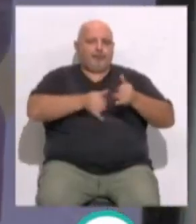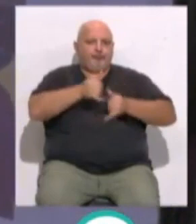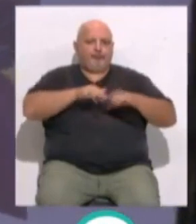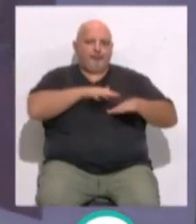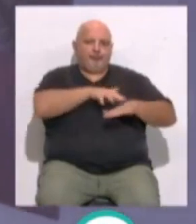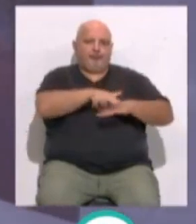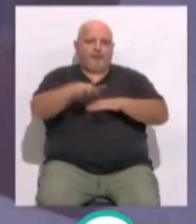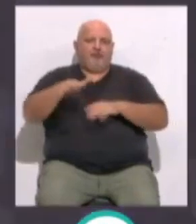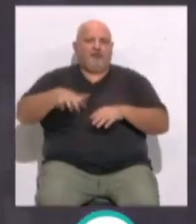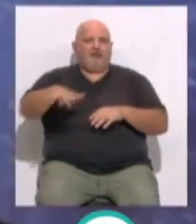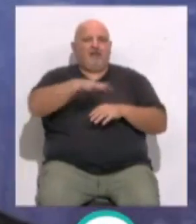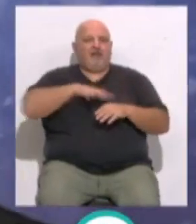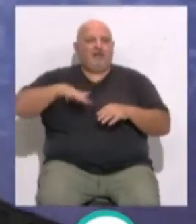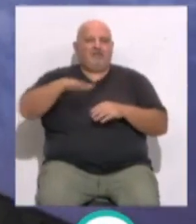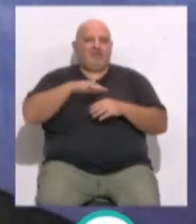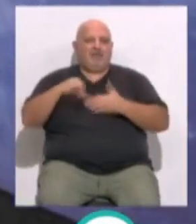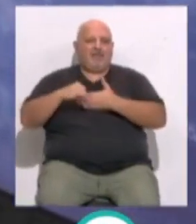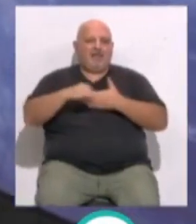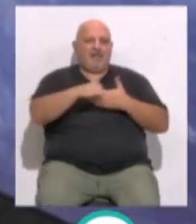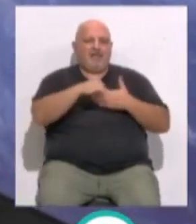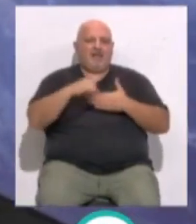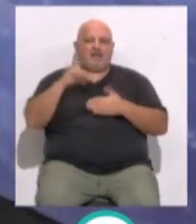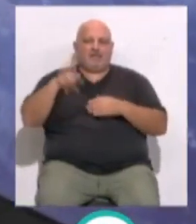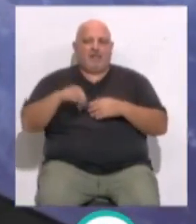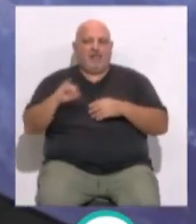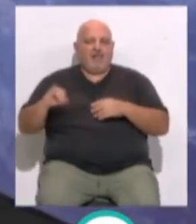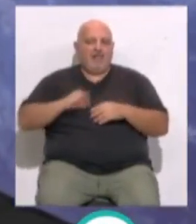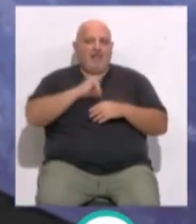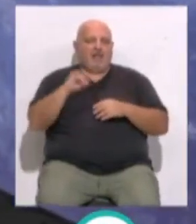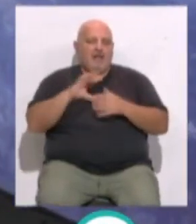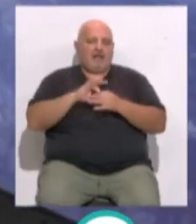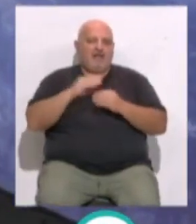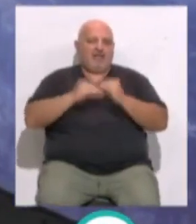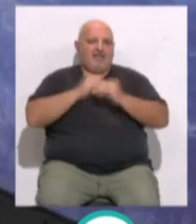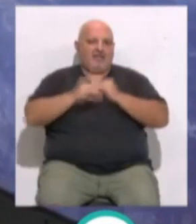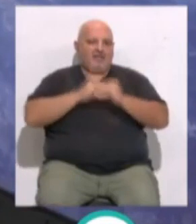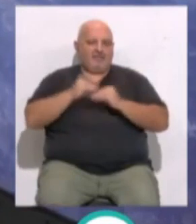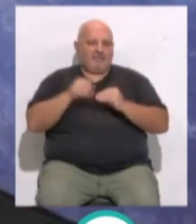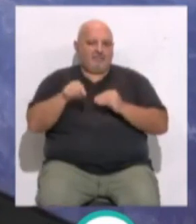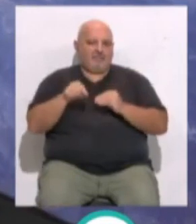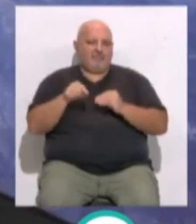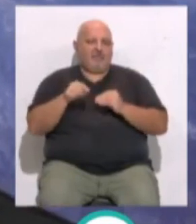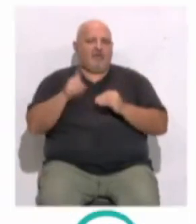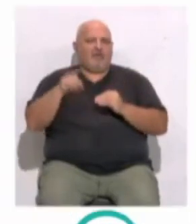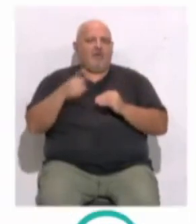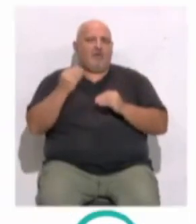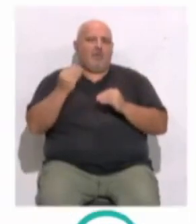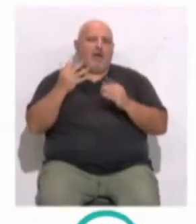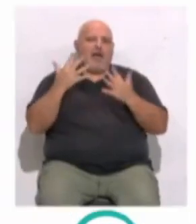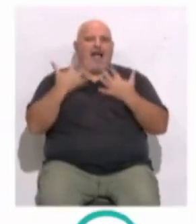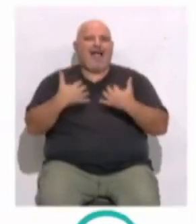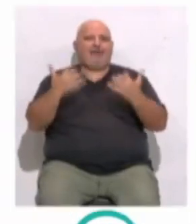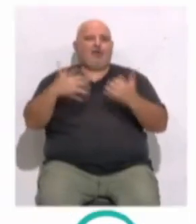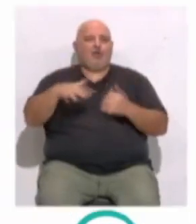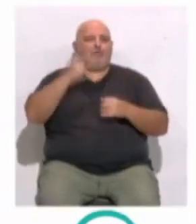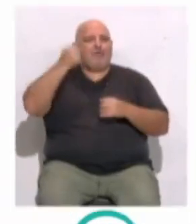zona de Estramburos. El comercio de cercanía y de proximidad también van a estar presentes en esta celebración. Así, se va a llevar a cabo un acto en la